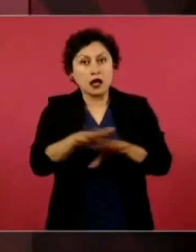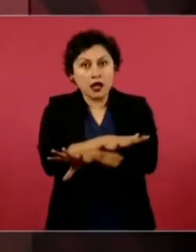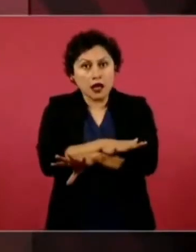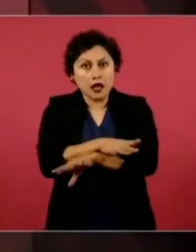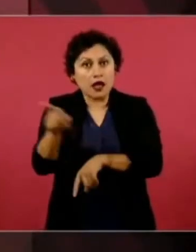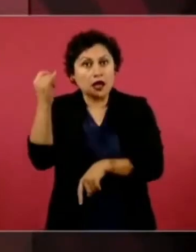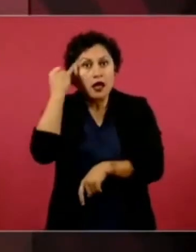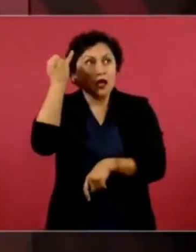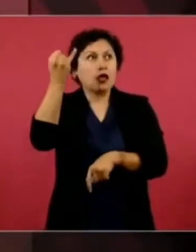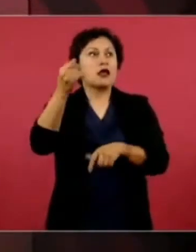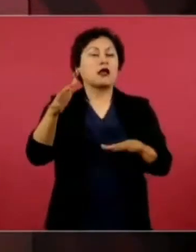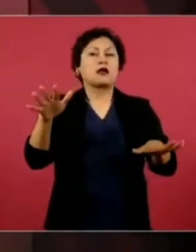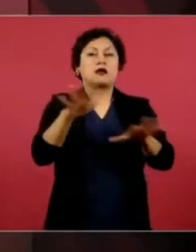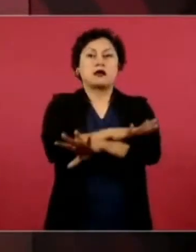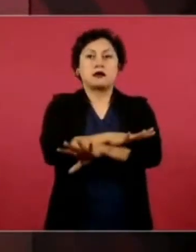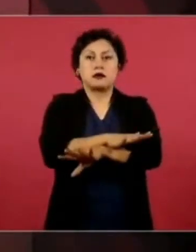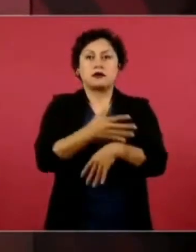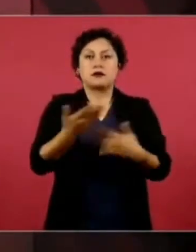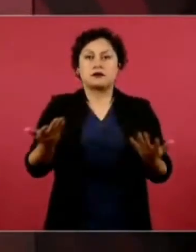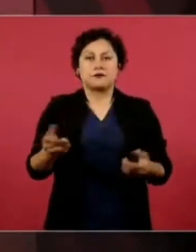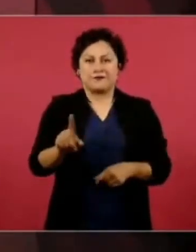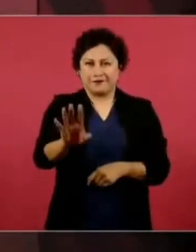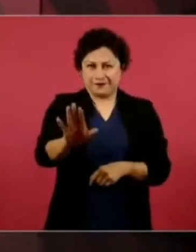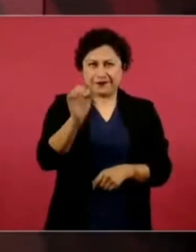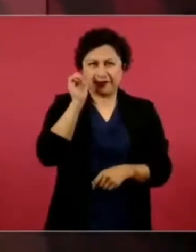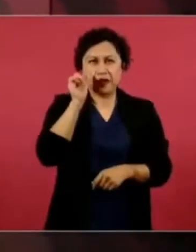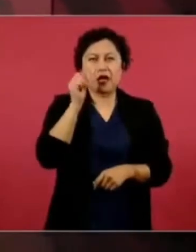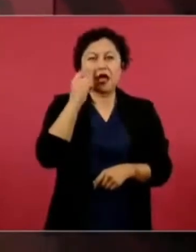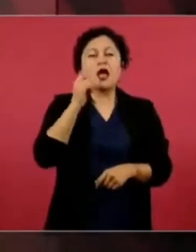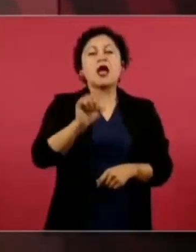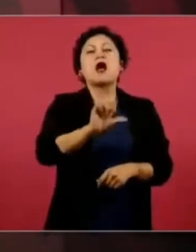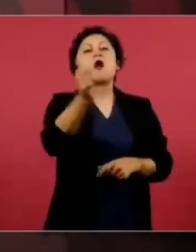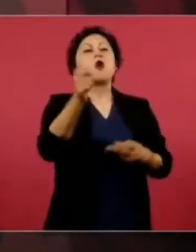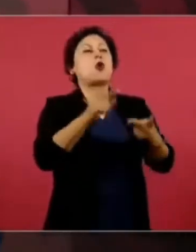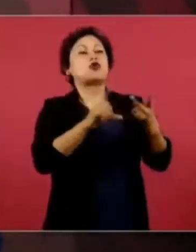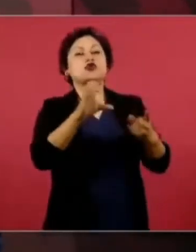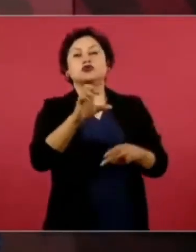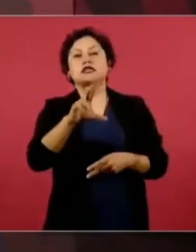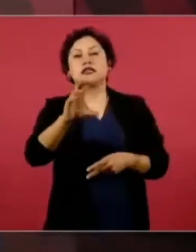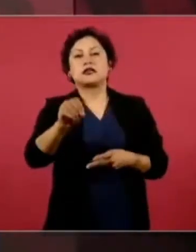¿el otro señor Ciro Murayama igual?